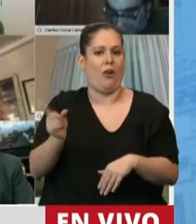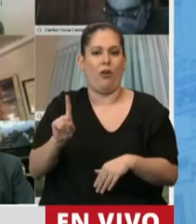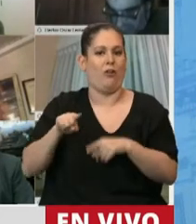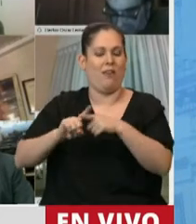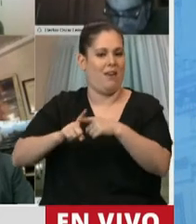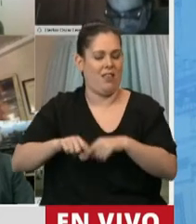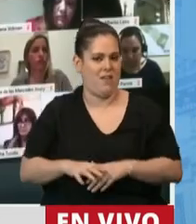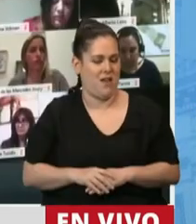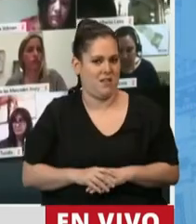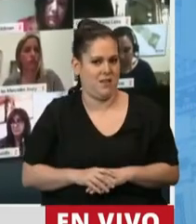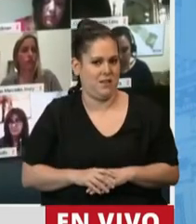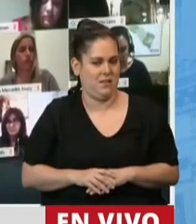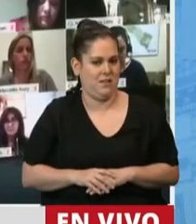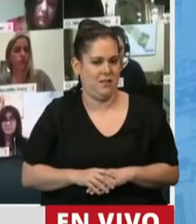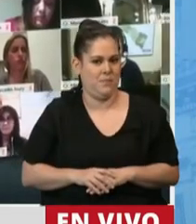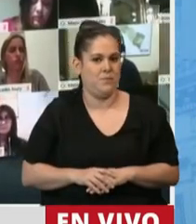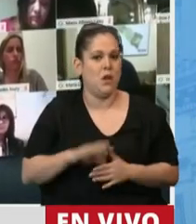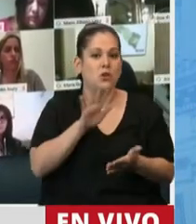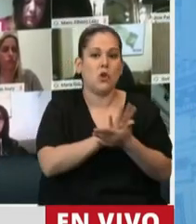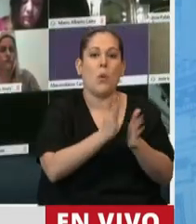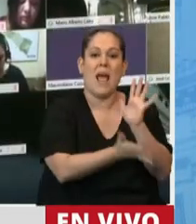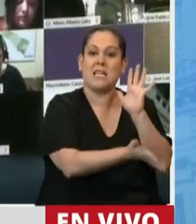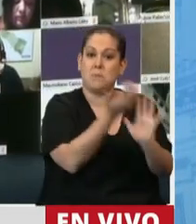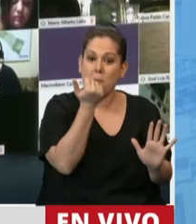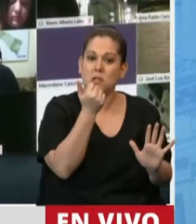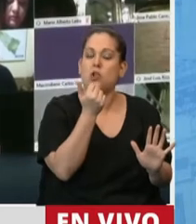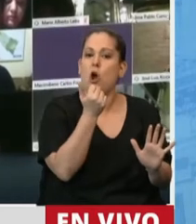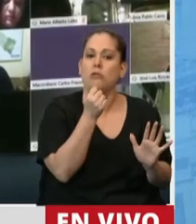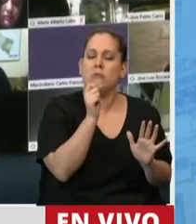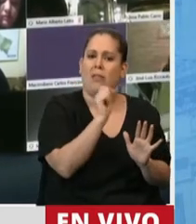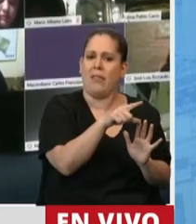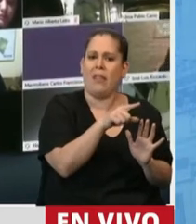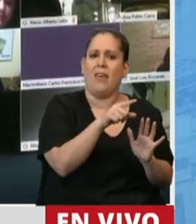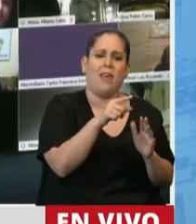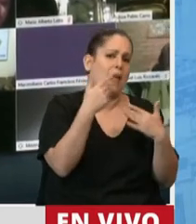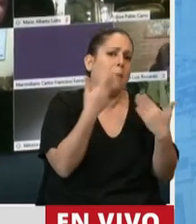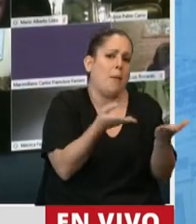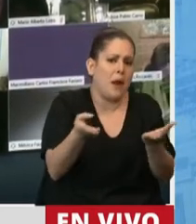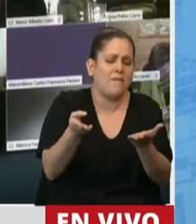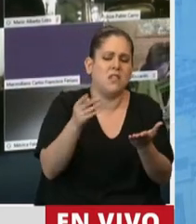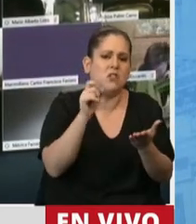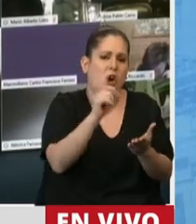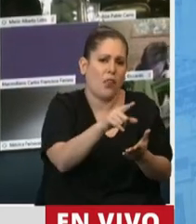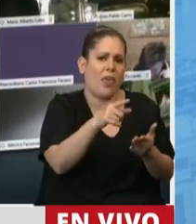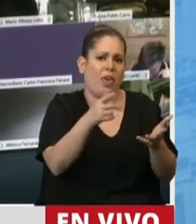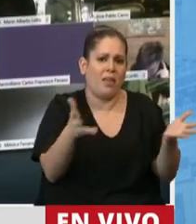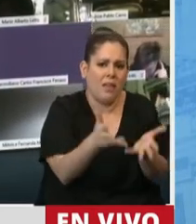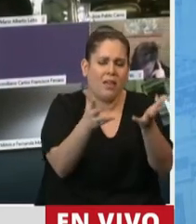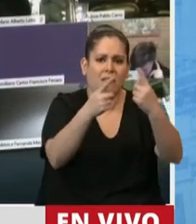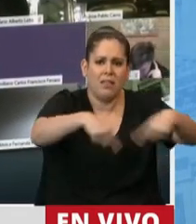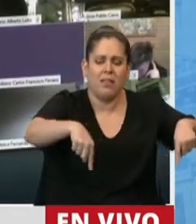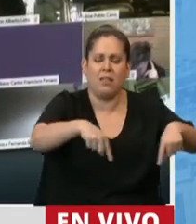decía recién, establece esto de la apropiación privada de conocimiento y todos estos beneficios que planteaba recién. Ya